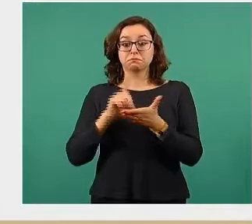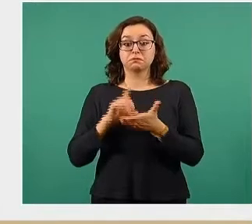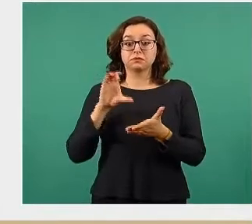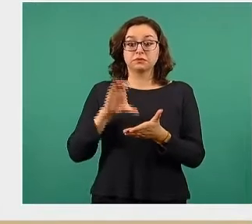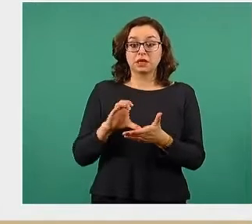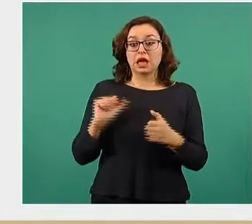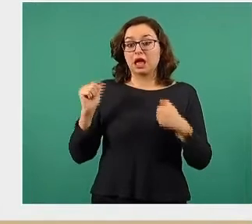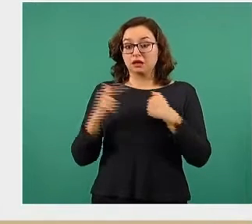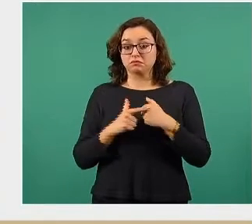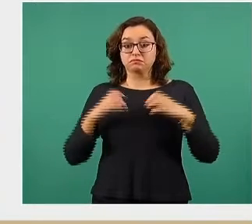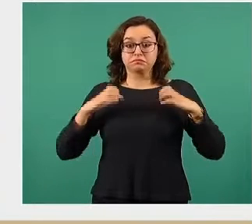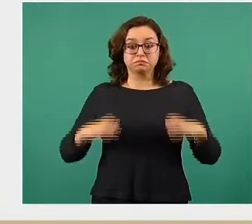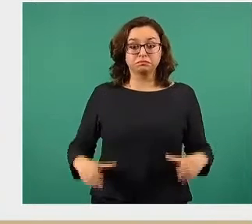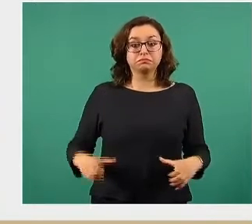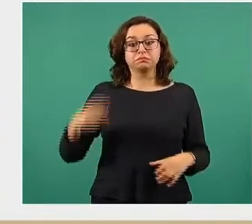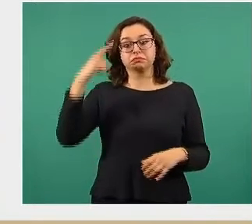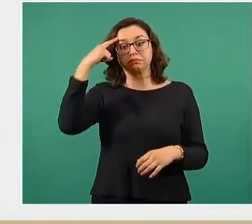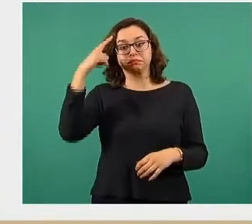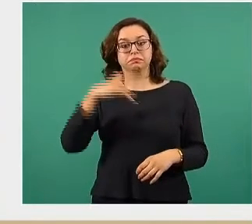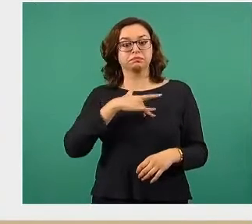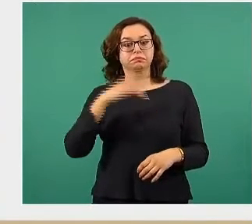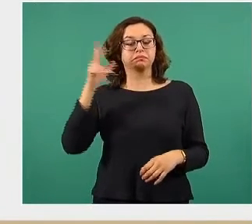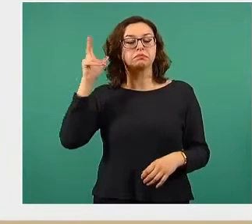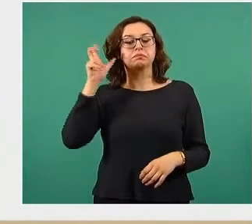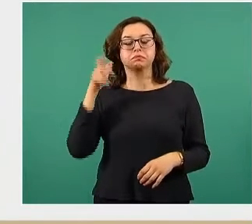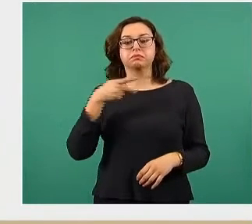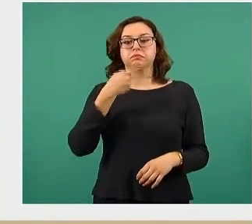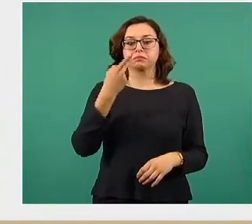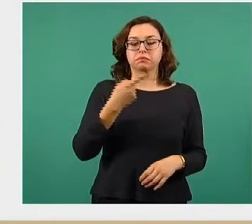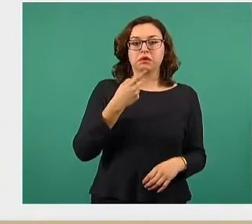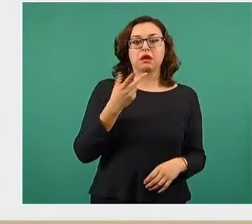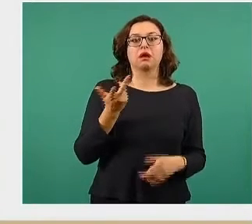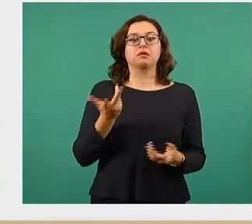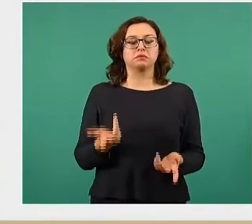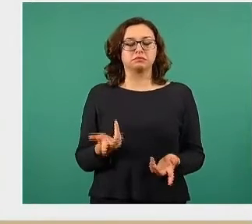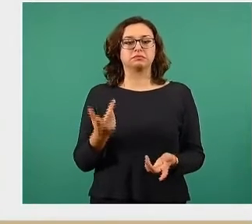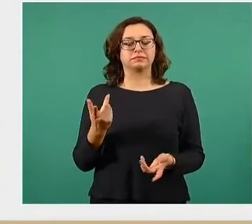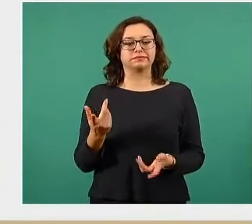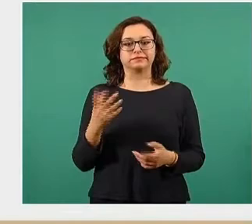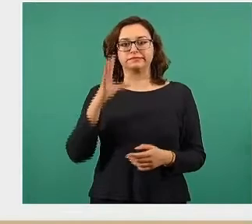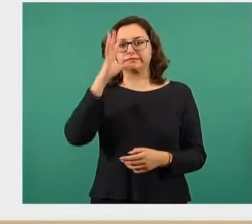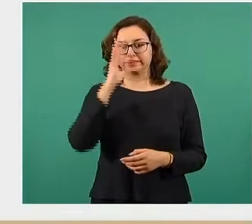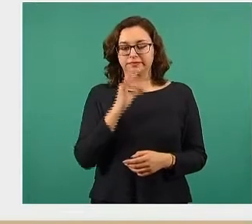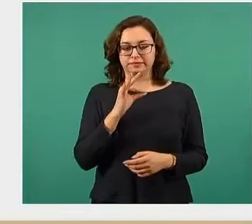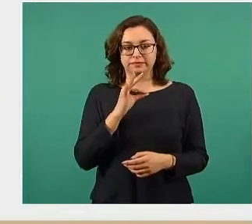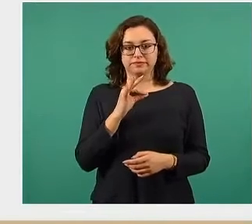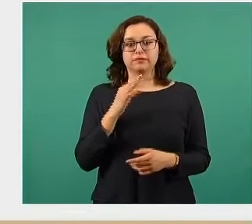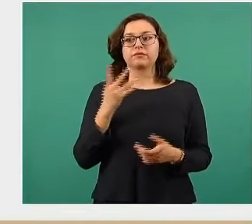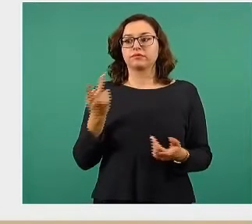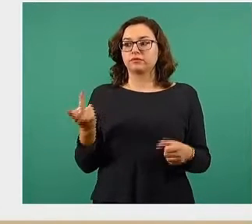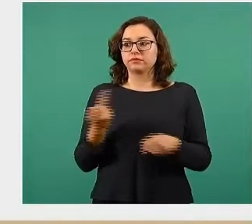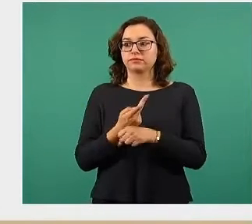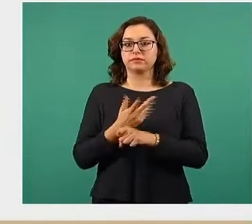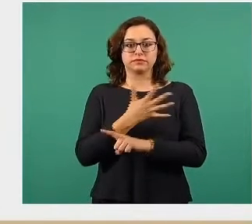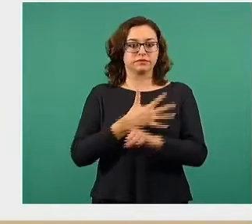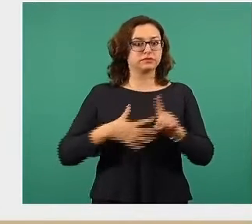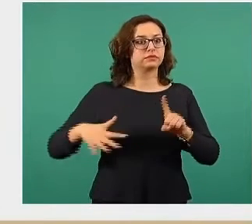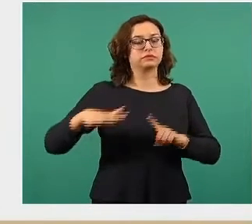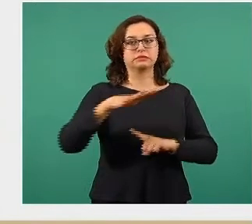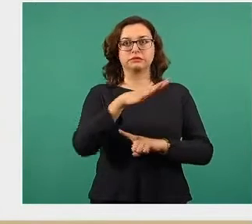deficiencia física, intelectual o sensorial, que a lo largo de interactuar con su entorno encuentran barreras,